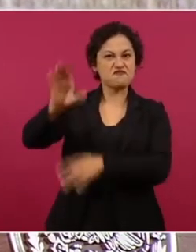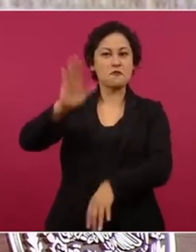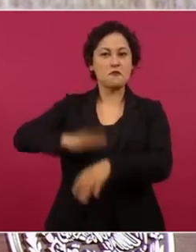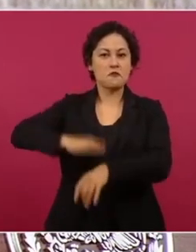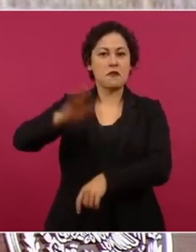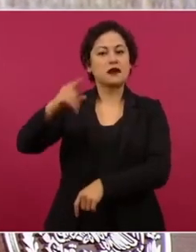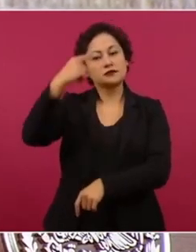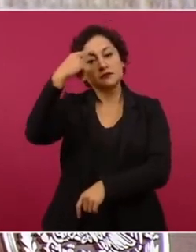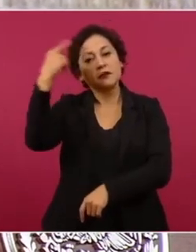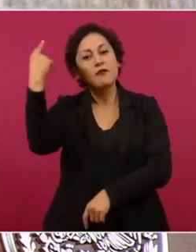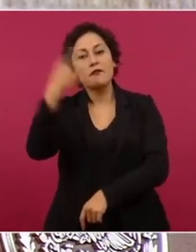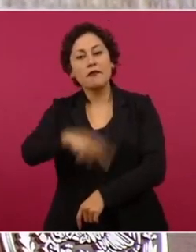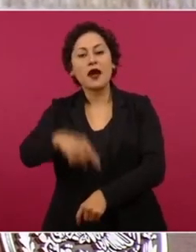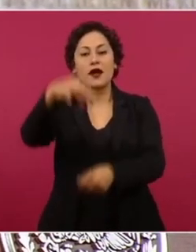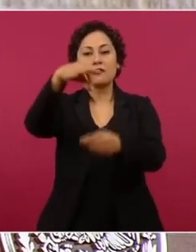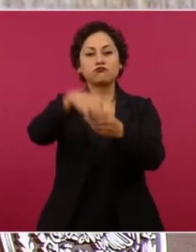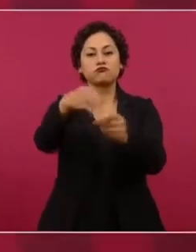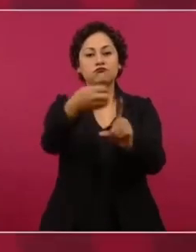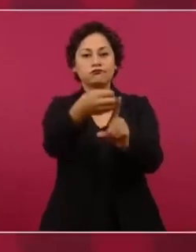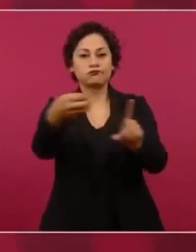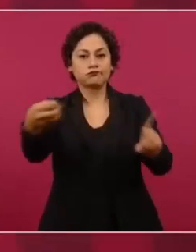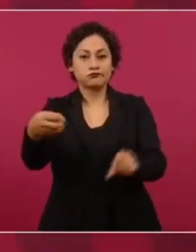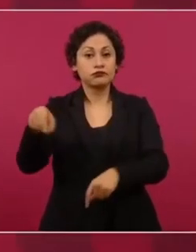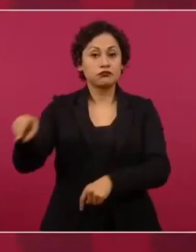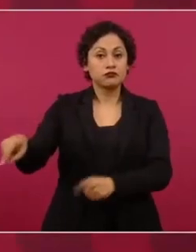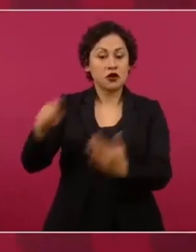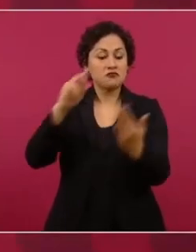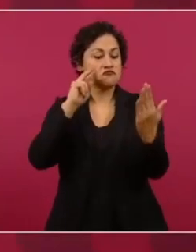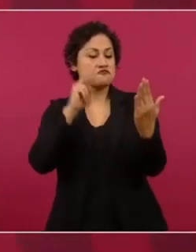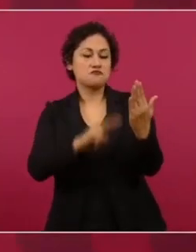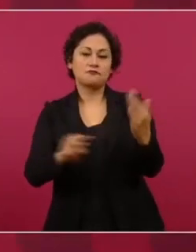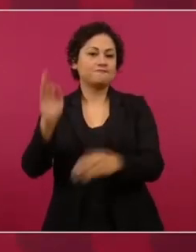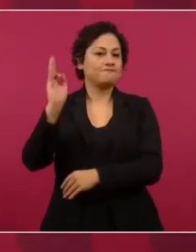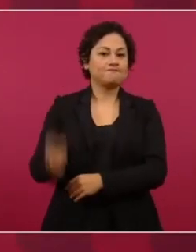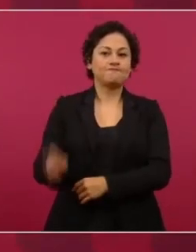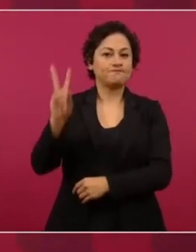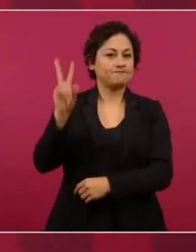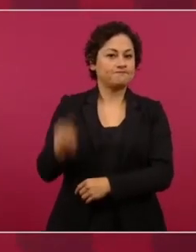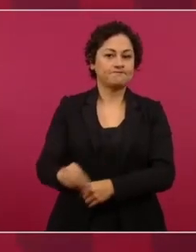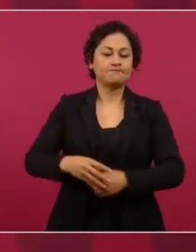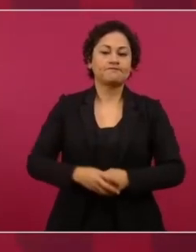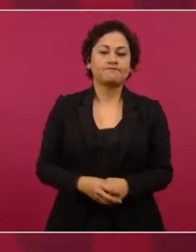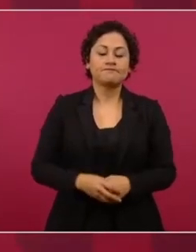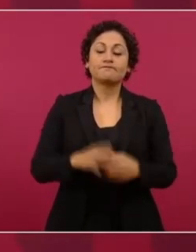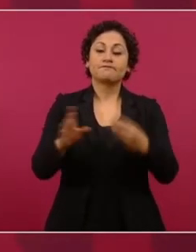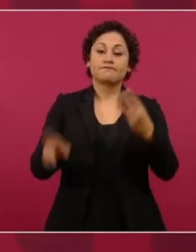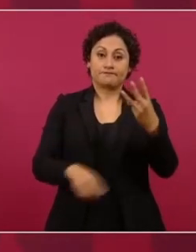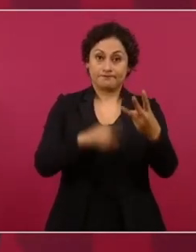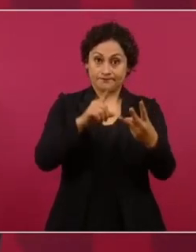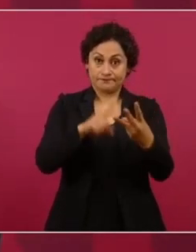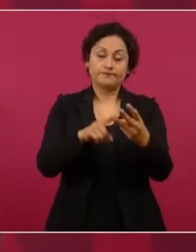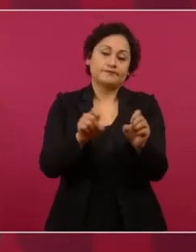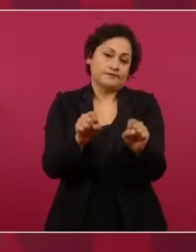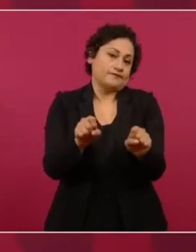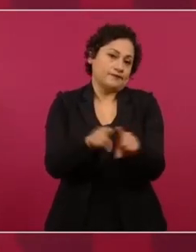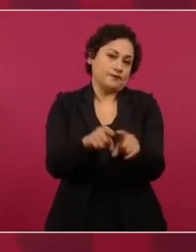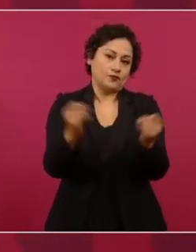También eso lo rechazaron. Rechazaron por lo mismo